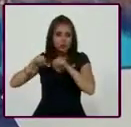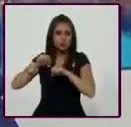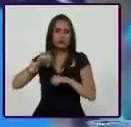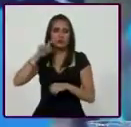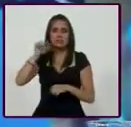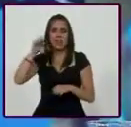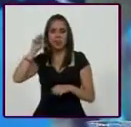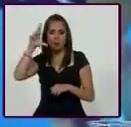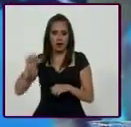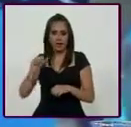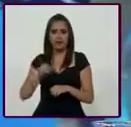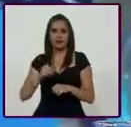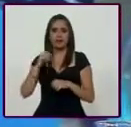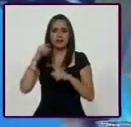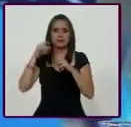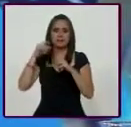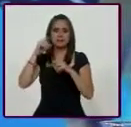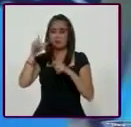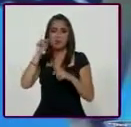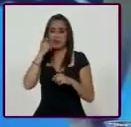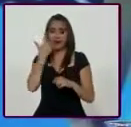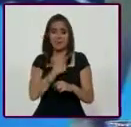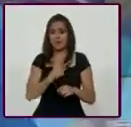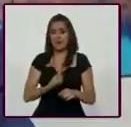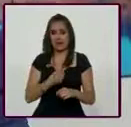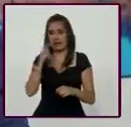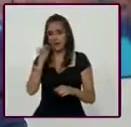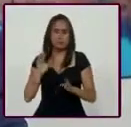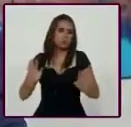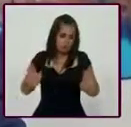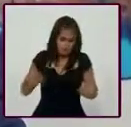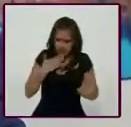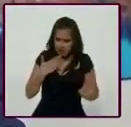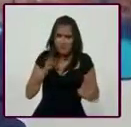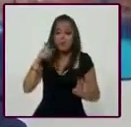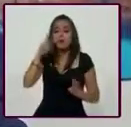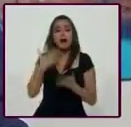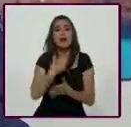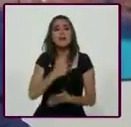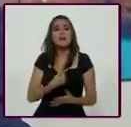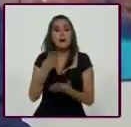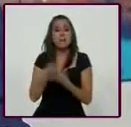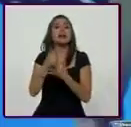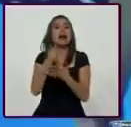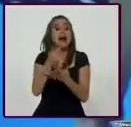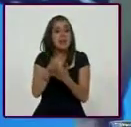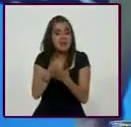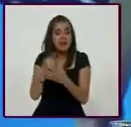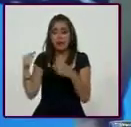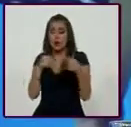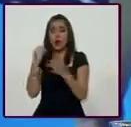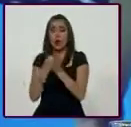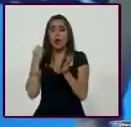fue en la categoría de gallo. Fue sin pelear por la medalla, porque me refiero, digo, se vale, ¿no? Pero me refiero a ganar la medalla de bronce. No, fue plata y disputó el oro contra